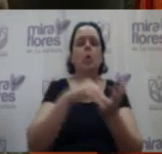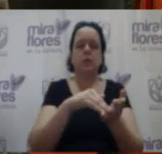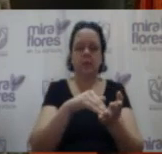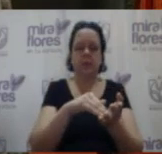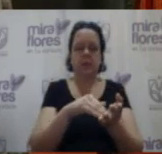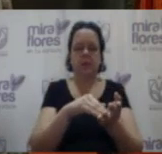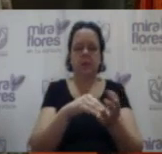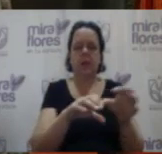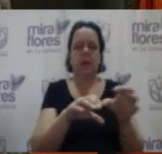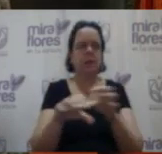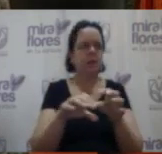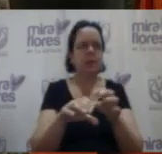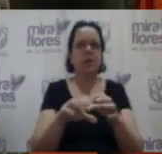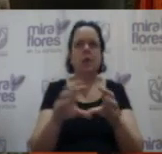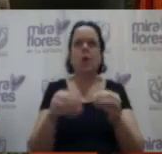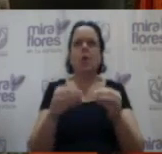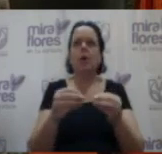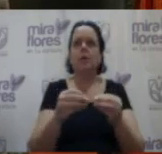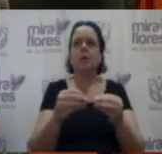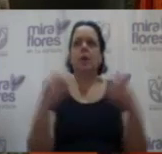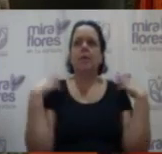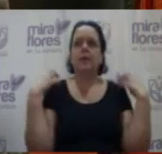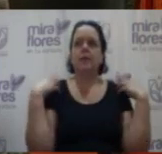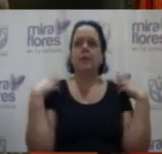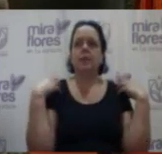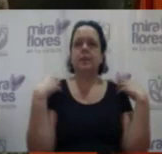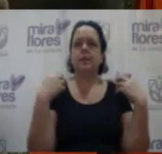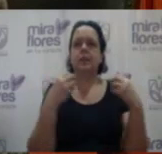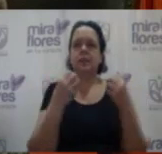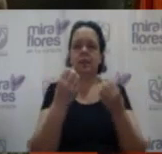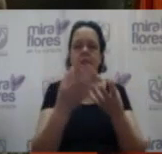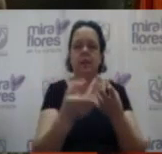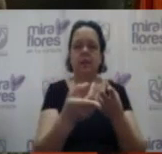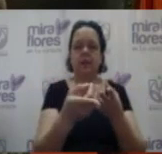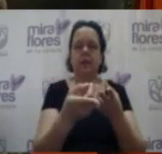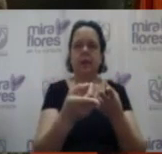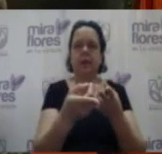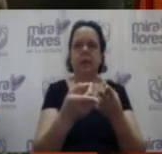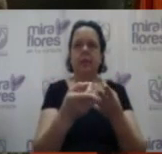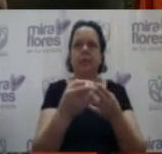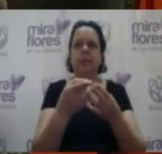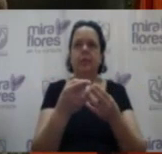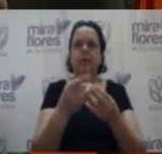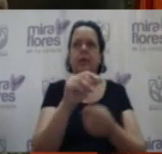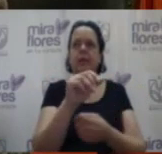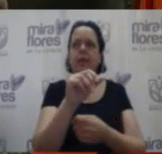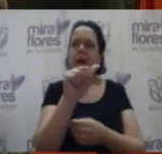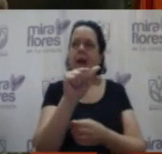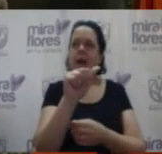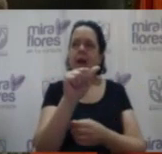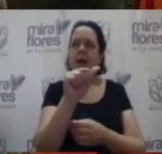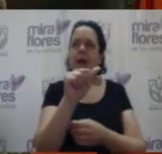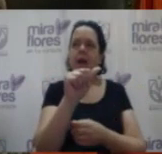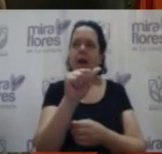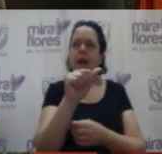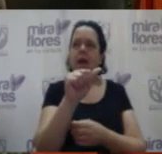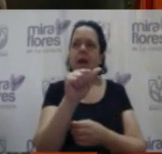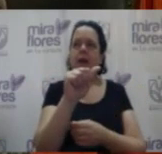Logística emite su informe y dice de acuerdo al apéndice A en el cuadro estamos adquiriendo